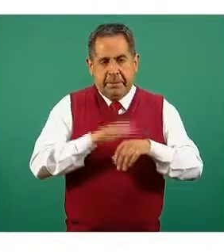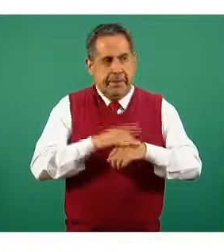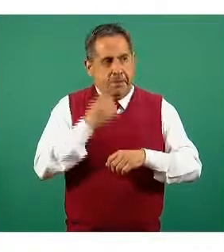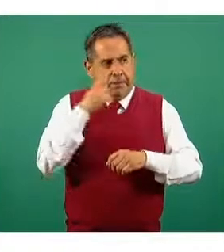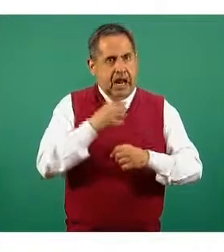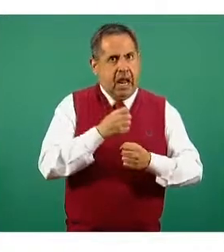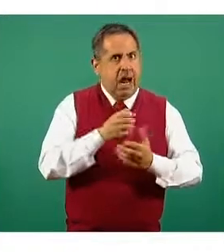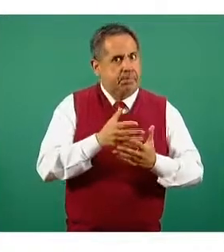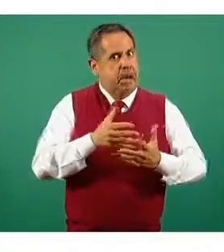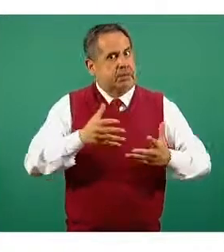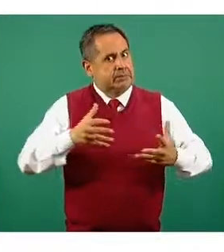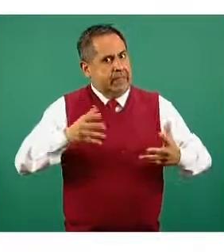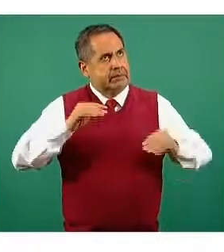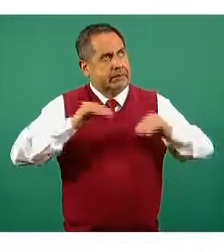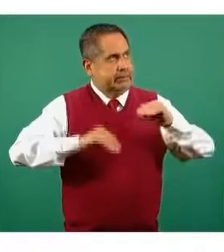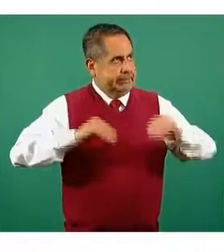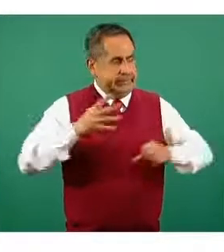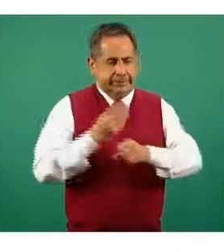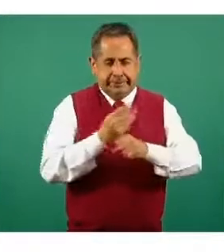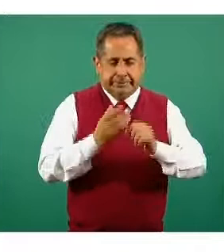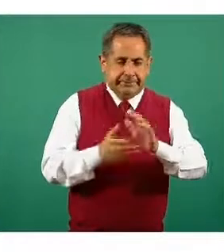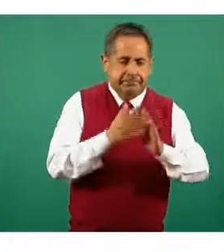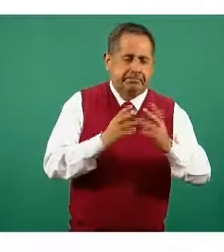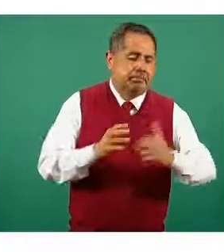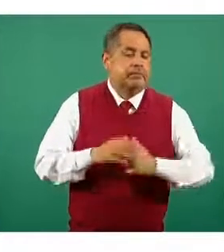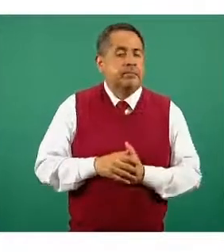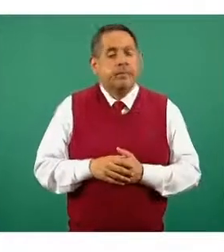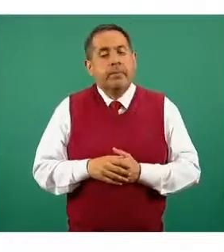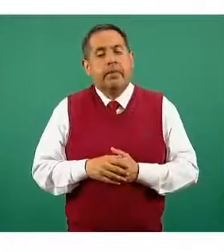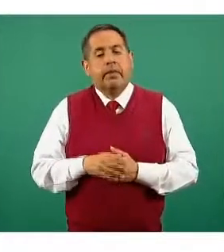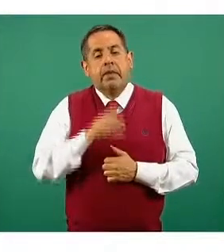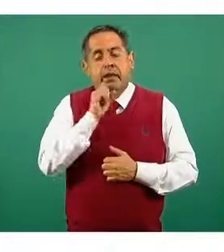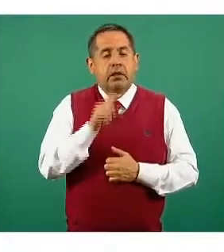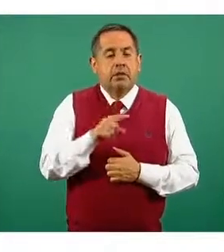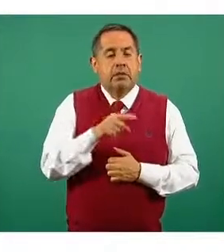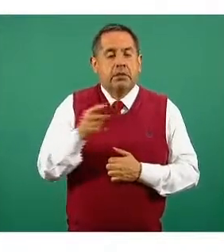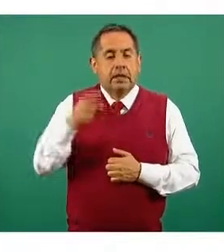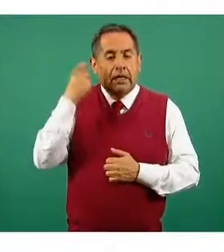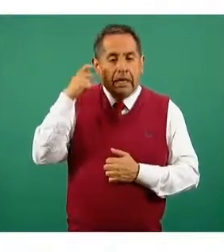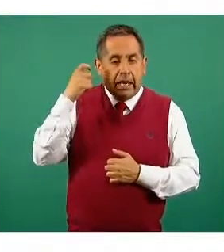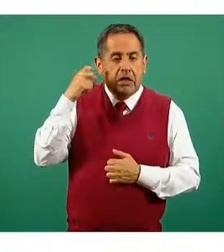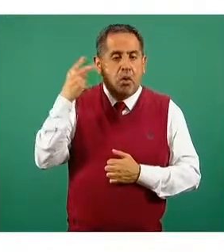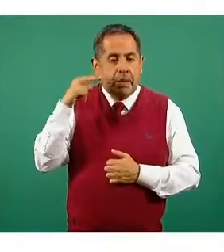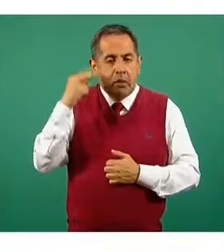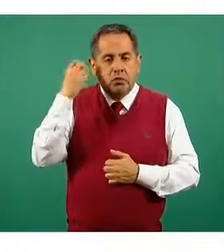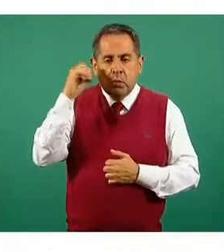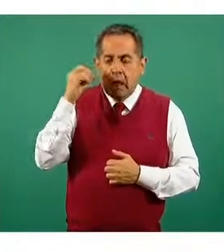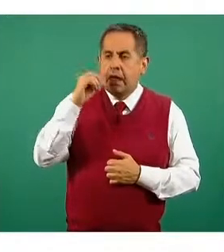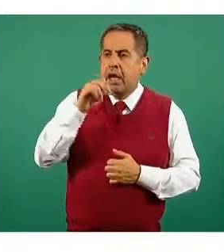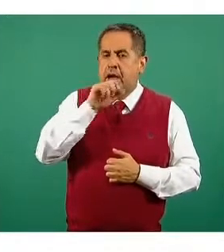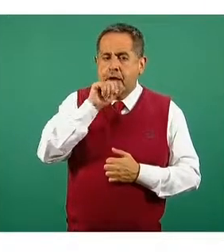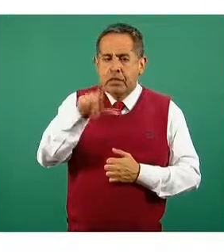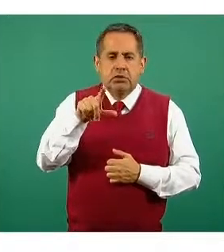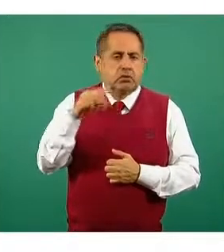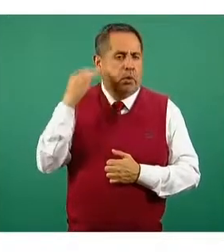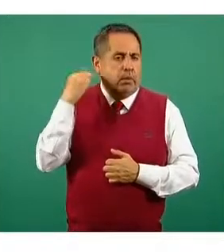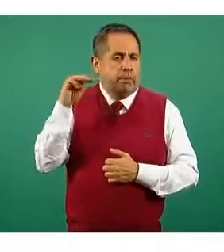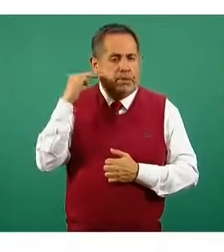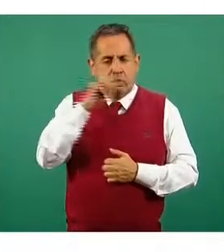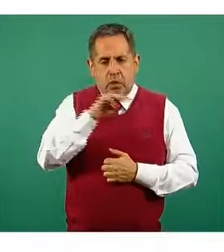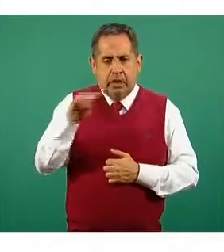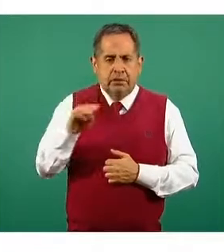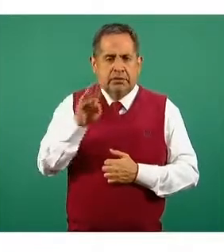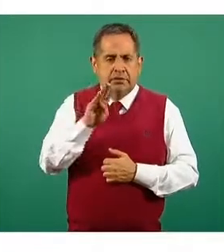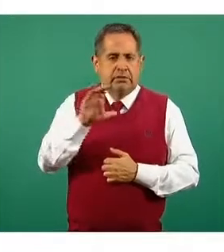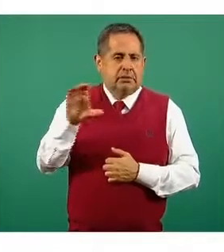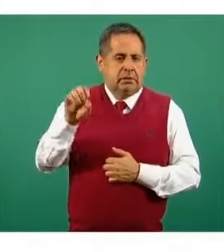reconversión y expansión. Y tenemos precisamente a Querétaro, Veracruz, Oaxaca, Jalisco, Michoacán y Baja